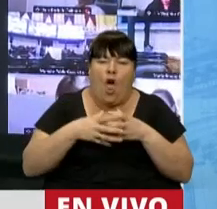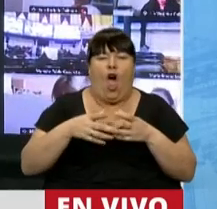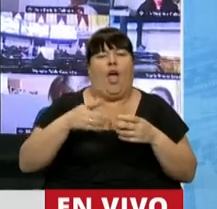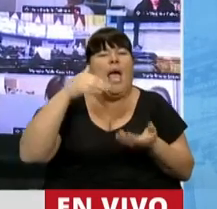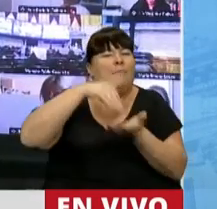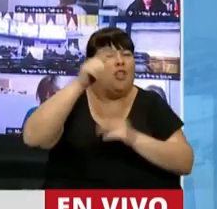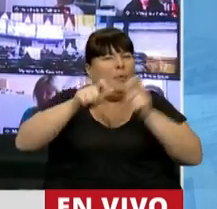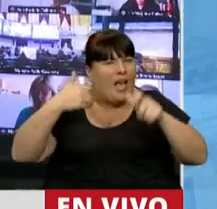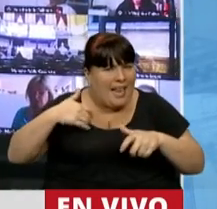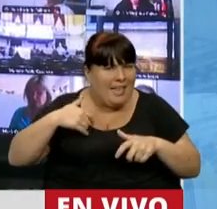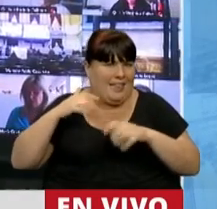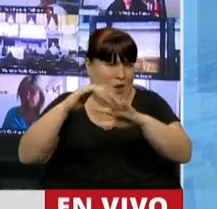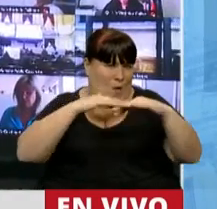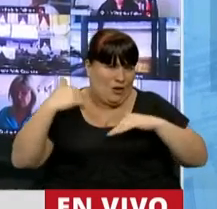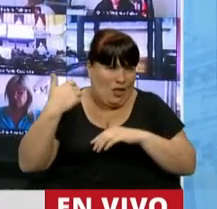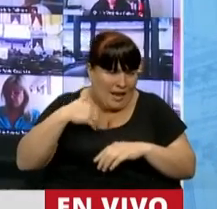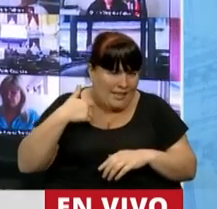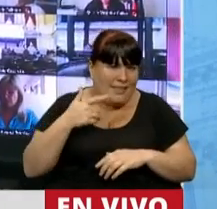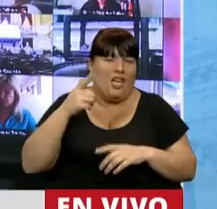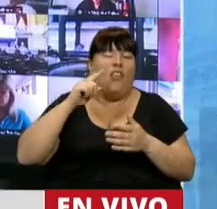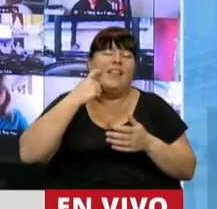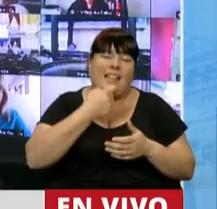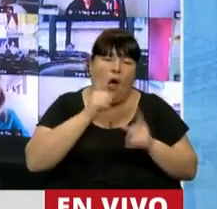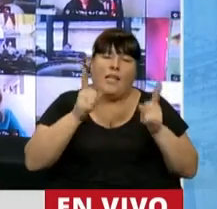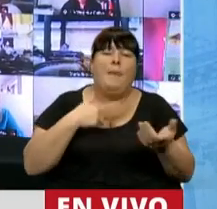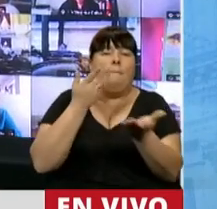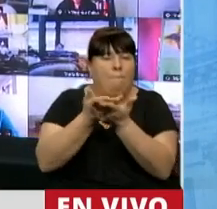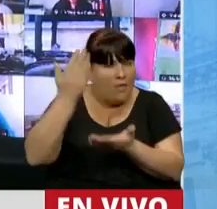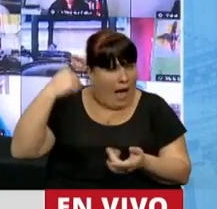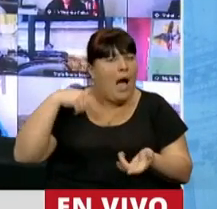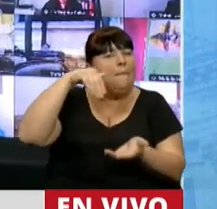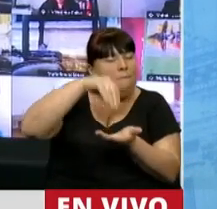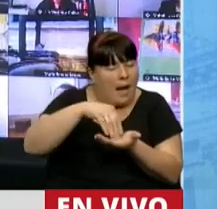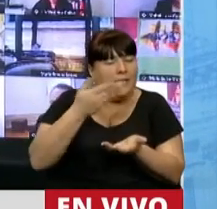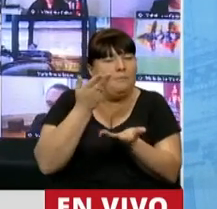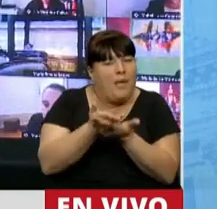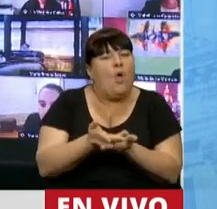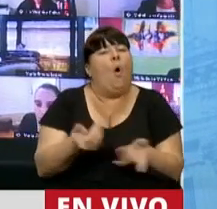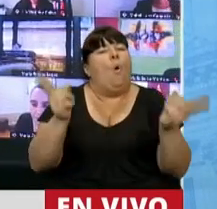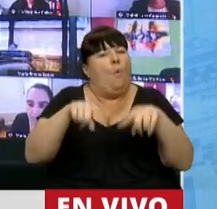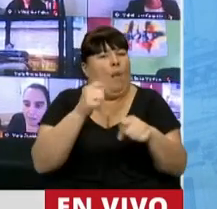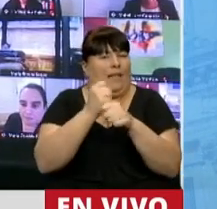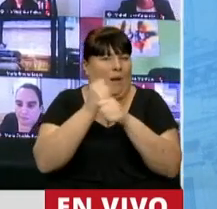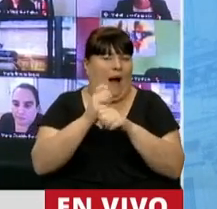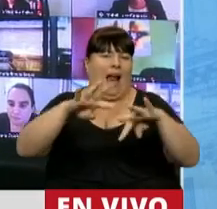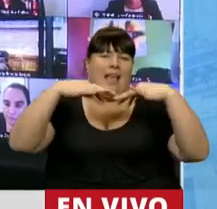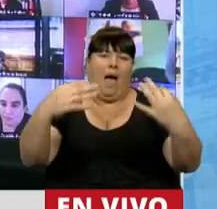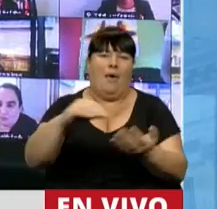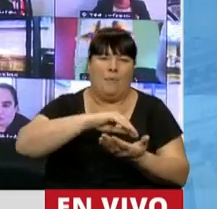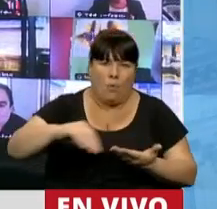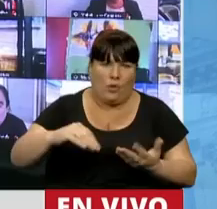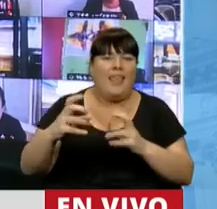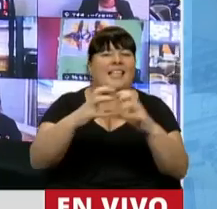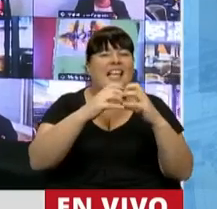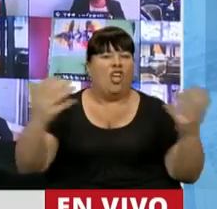de argentinos y compatriotas, le he solicitado, y le vuelvo a solicitar, normalice el funcionamiento de la Cámara de Diputados